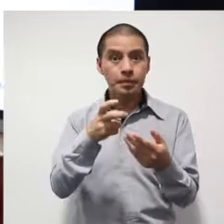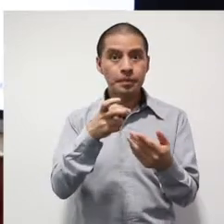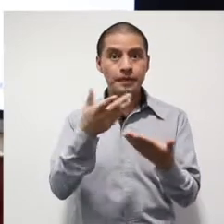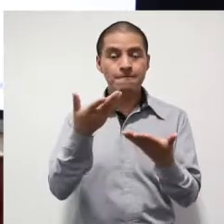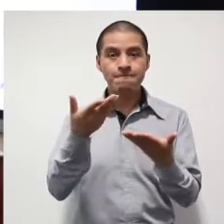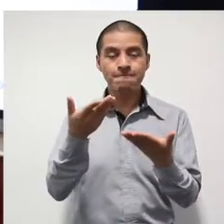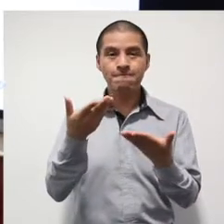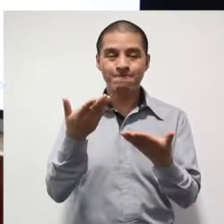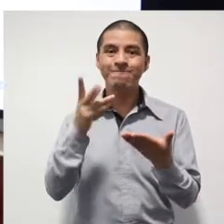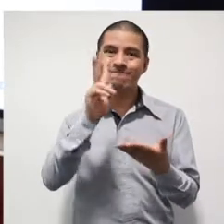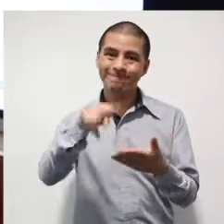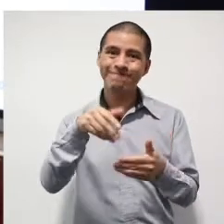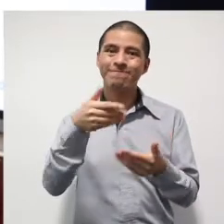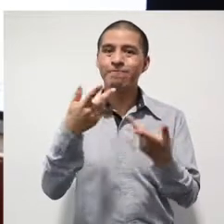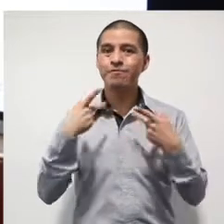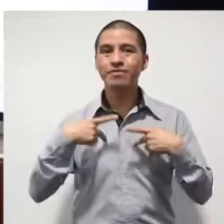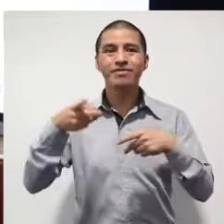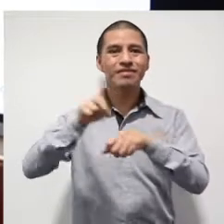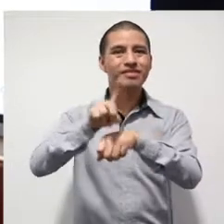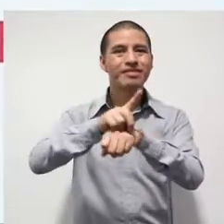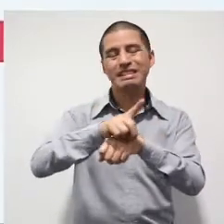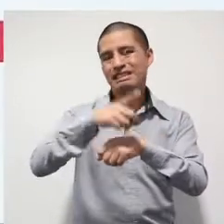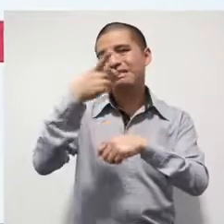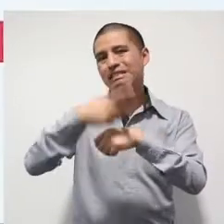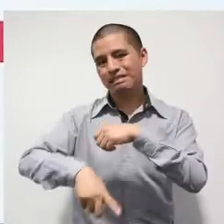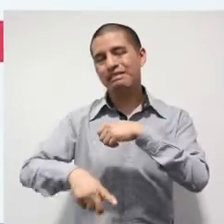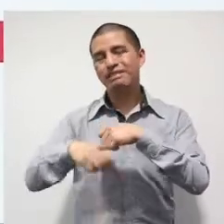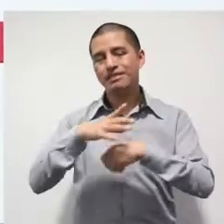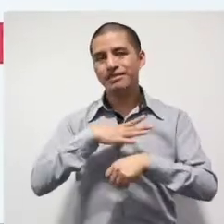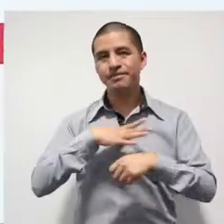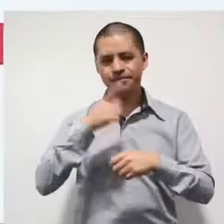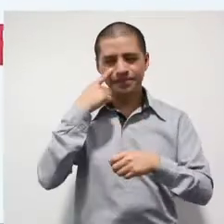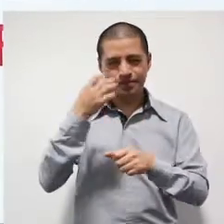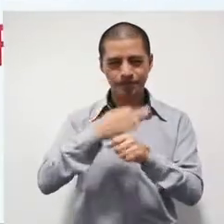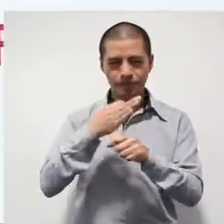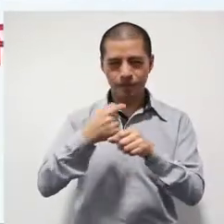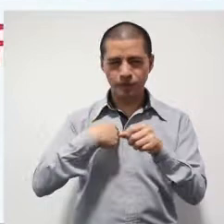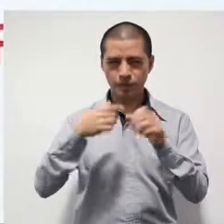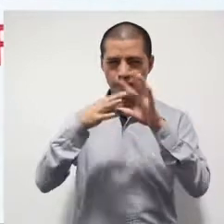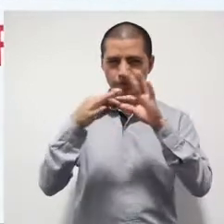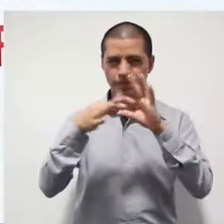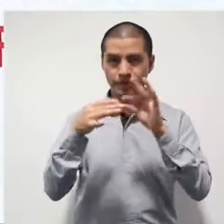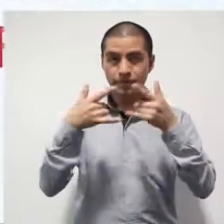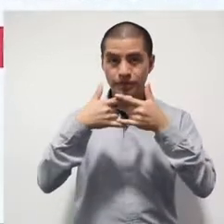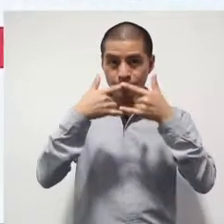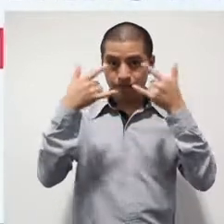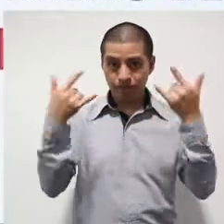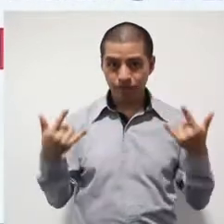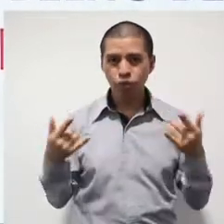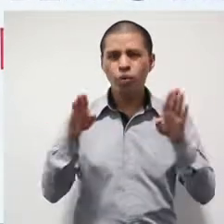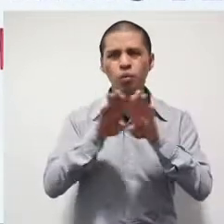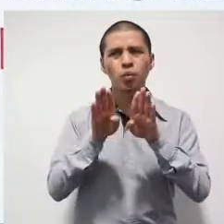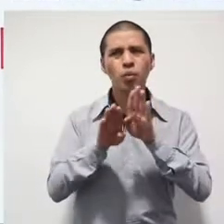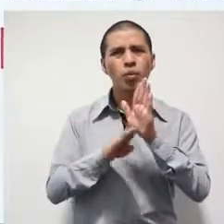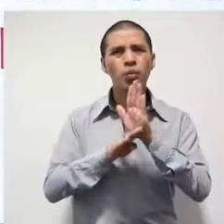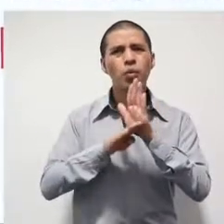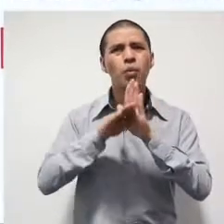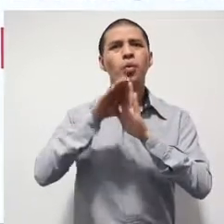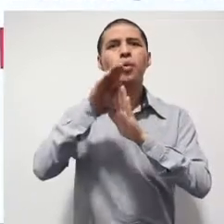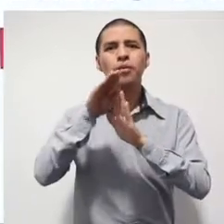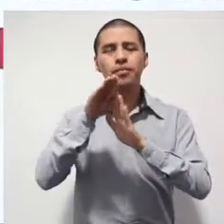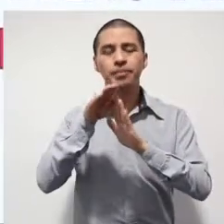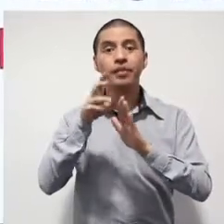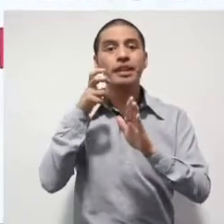afectan la vida diaria. Voy a demostrarte de nueva cuenta cómo fue este incremento y cómo se,